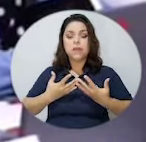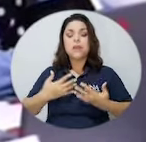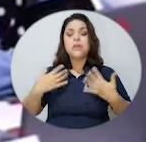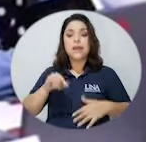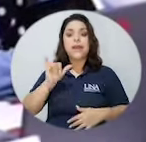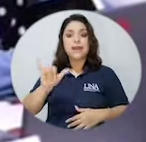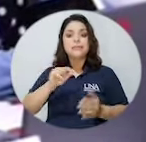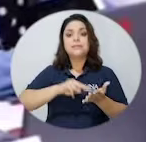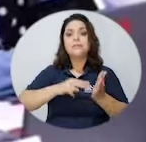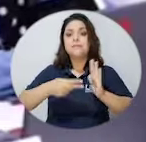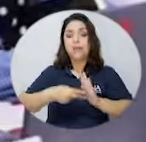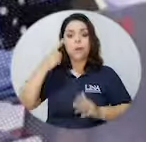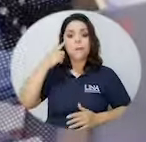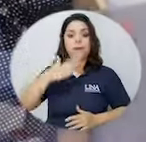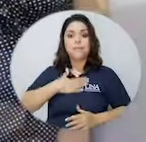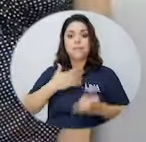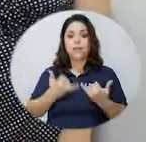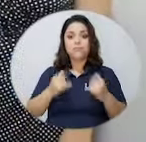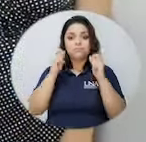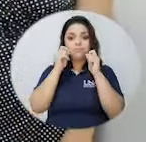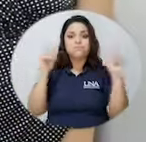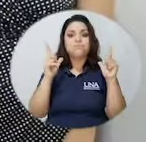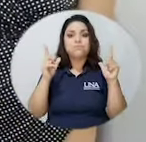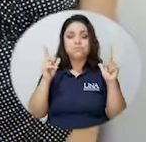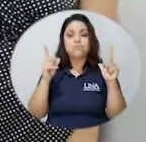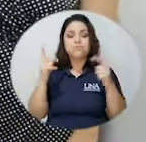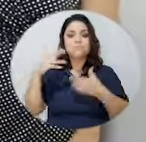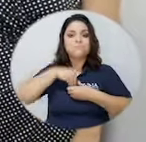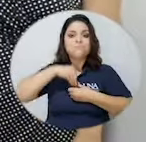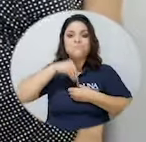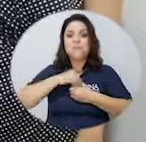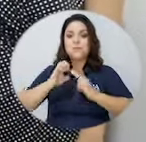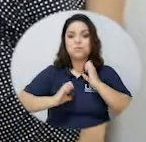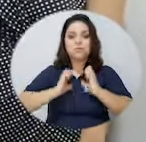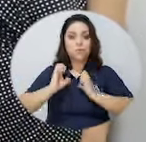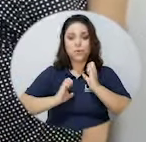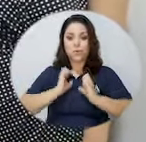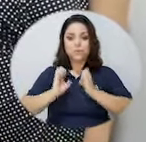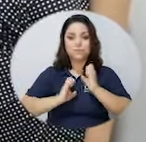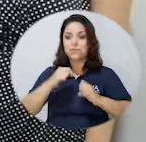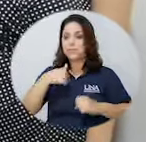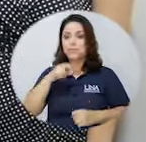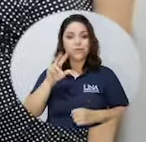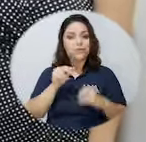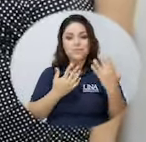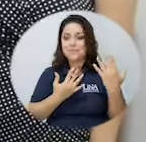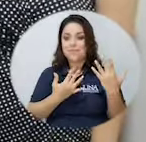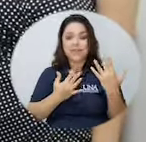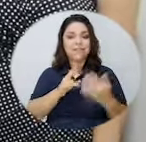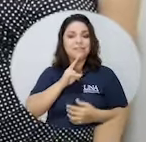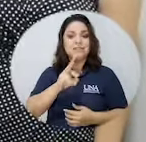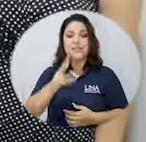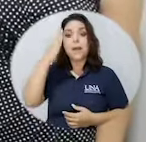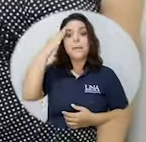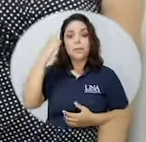significado para mí ha sido como asombro, la verdad, un cúmulo de emociones, no me lo esperaba, la verdad,